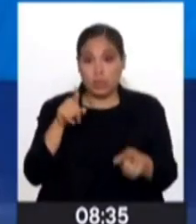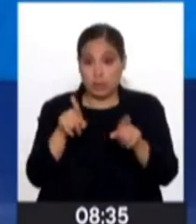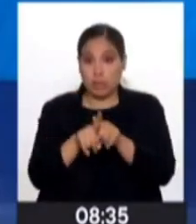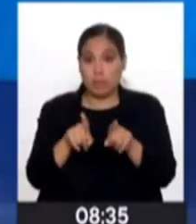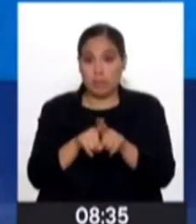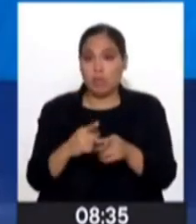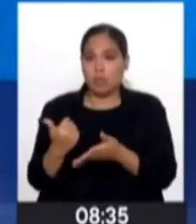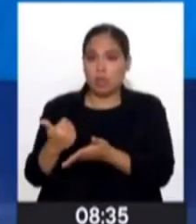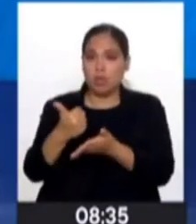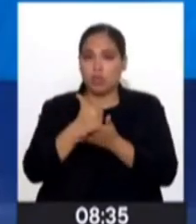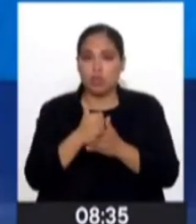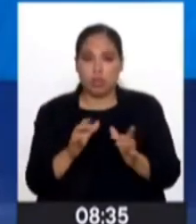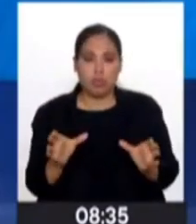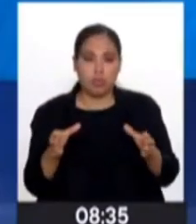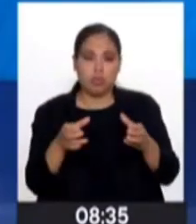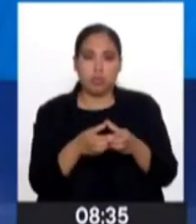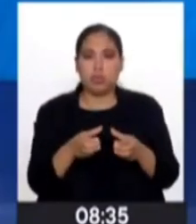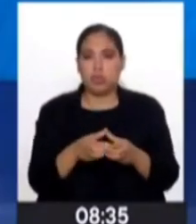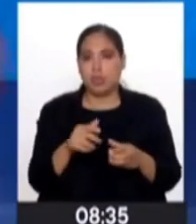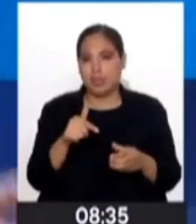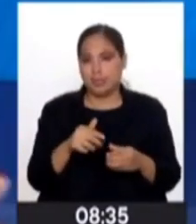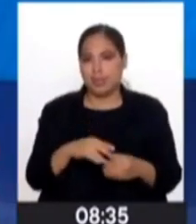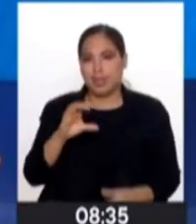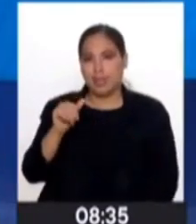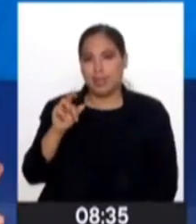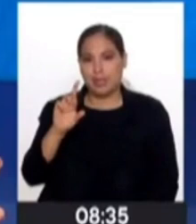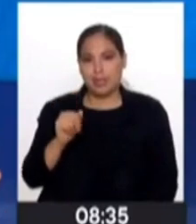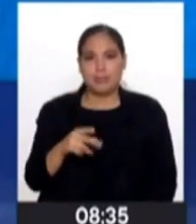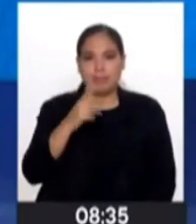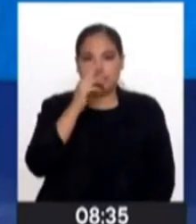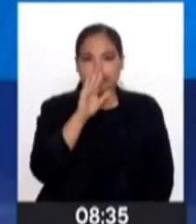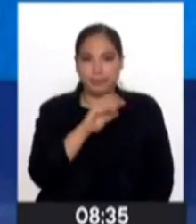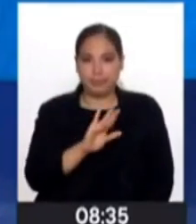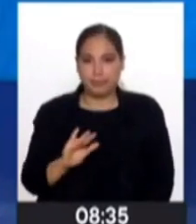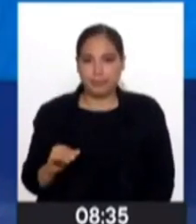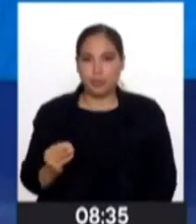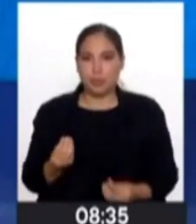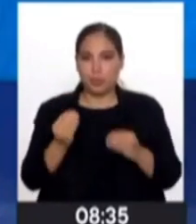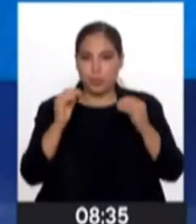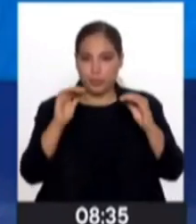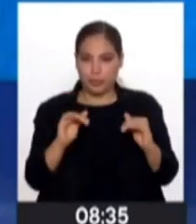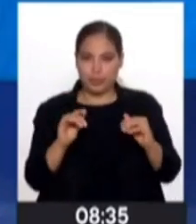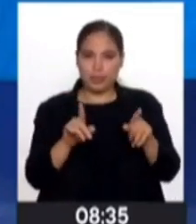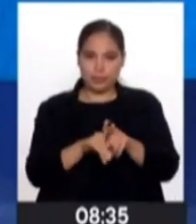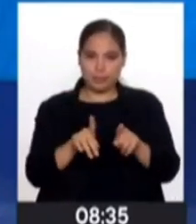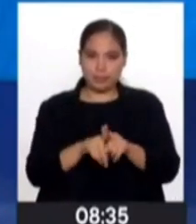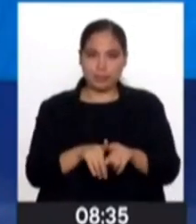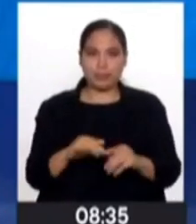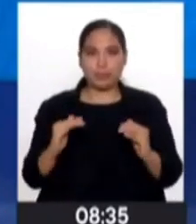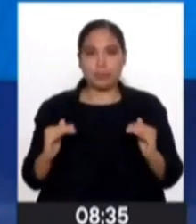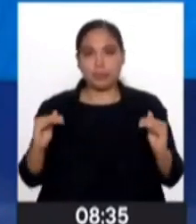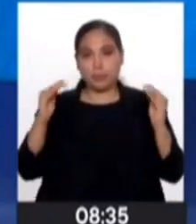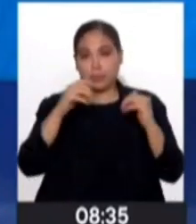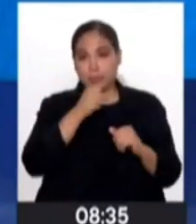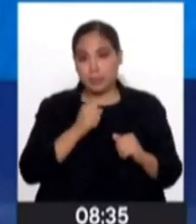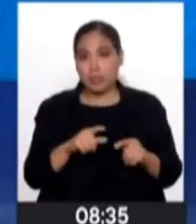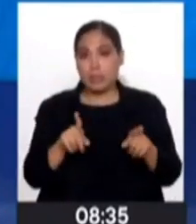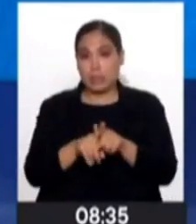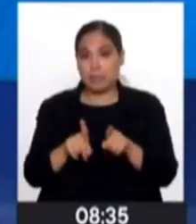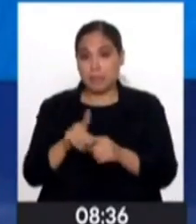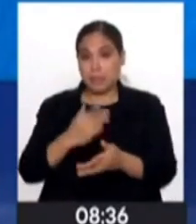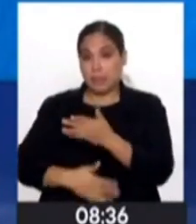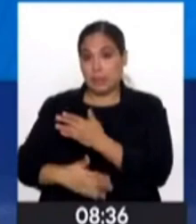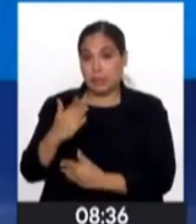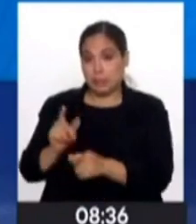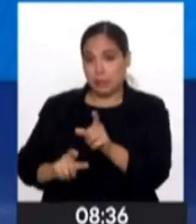mucho en estos centros de acogida residencial que tenemos, tanto de niño a niño adolescente, tanto de adulto mayor y tanto de personas con discapacidad,